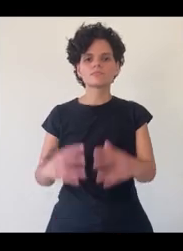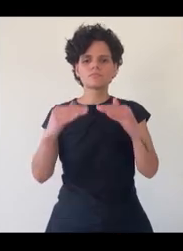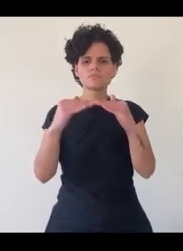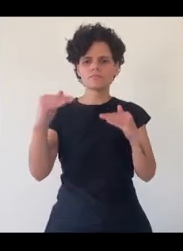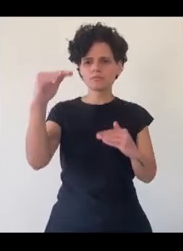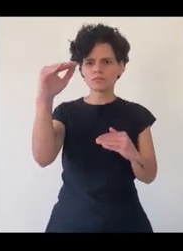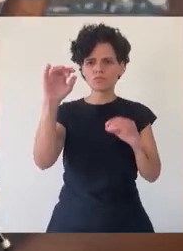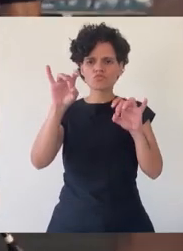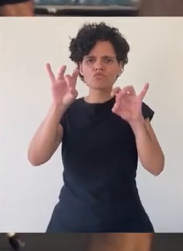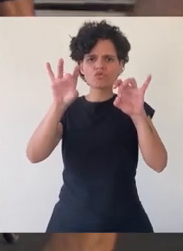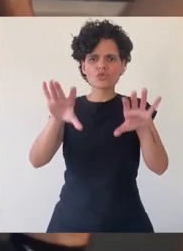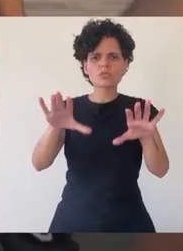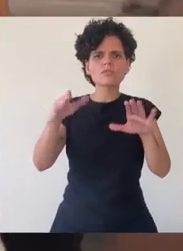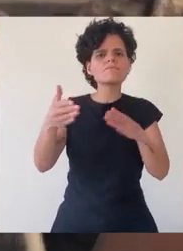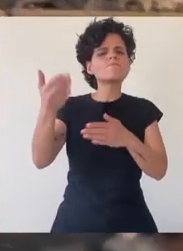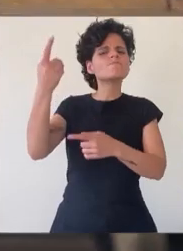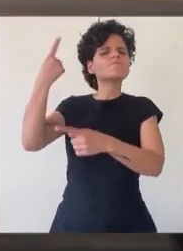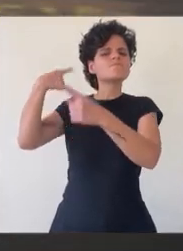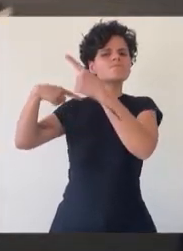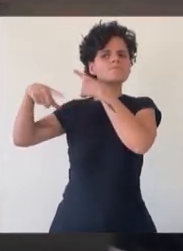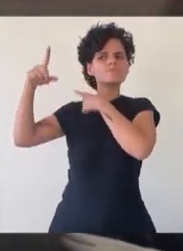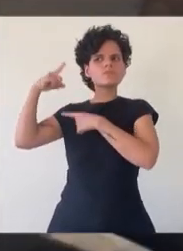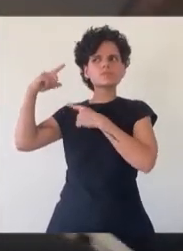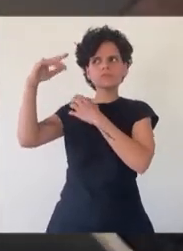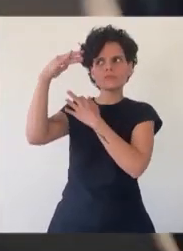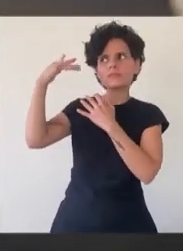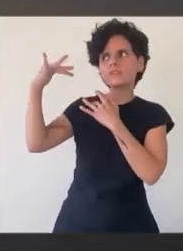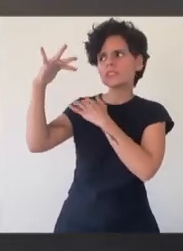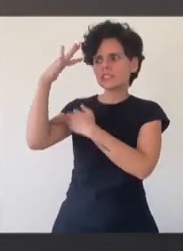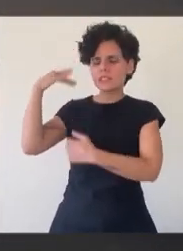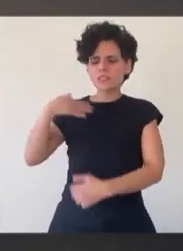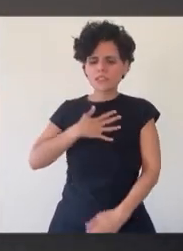Históricamente ocuparon el terror para mantenernos en la desigualdad.